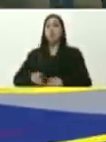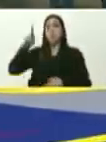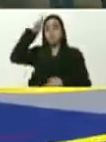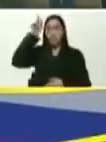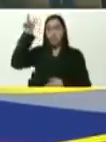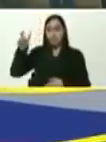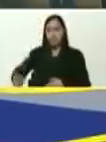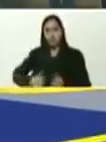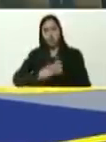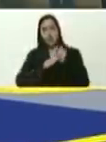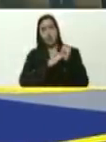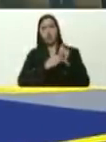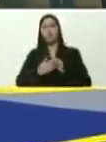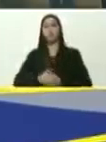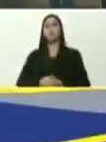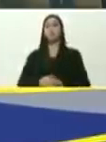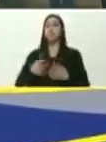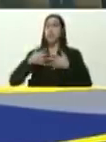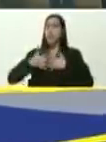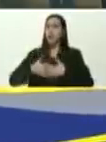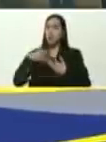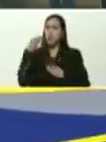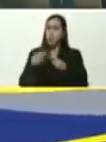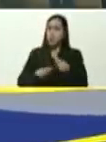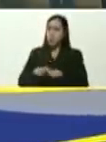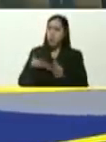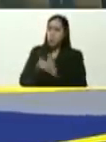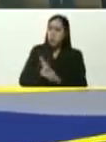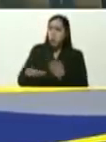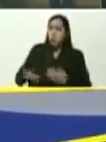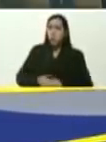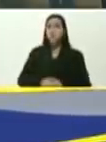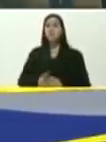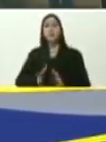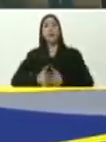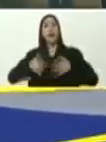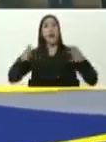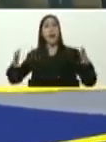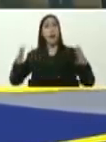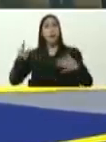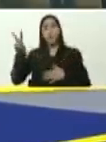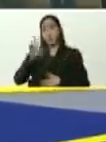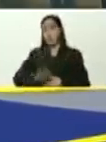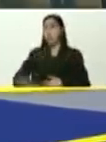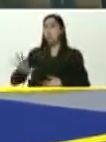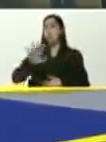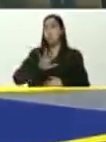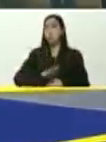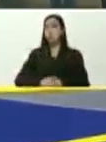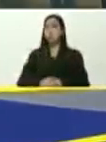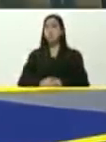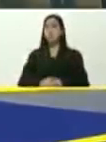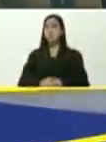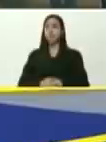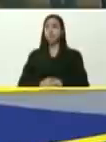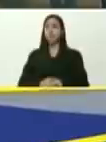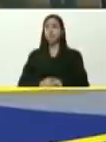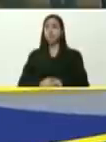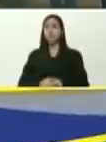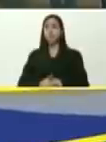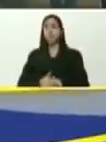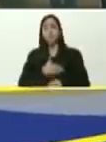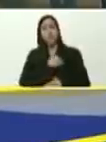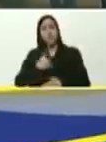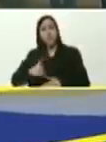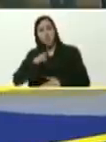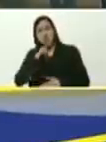Es una de las plantas, que se puede considerar, como la más grande, de Venezuela. Señor presidente, quiero que tenga